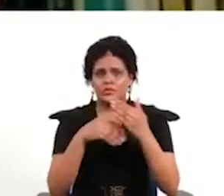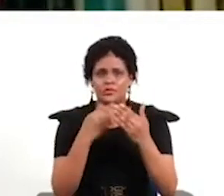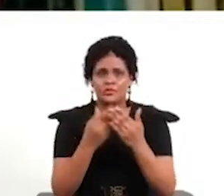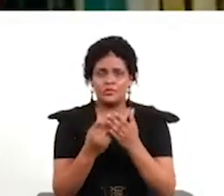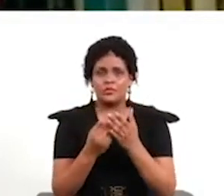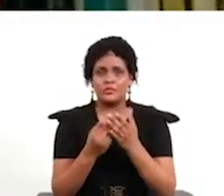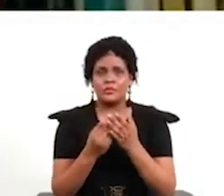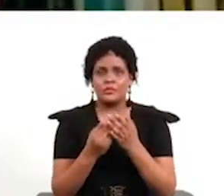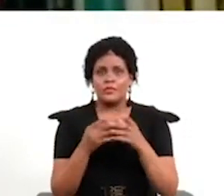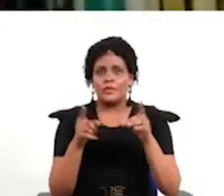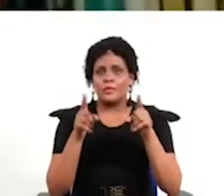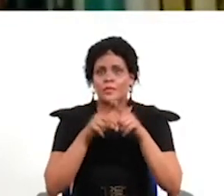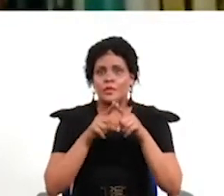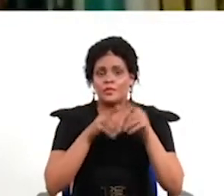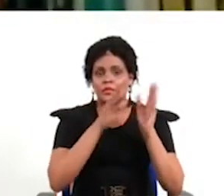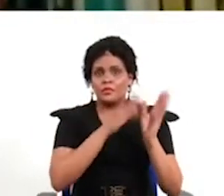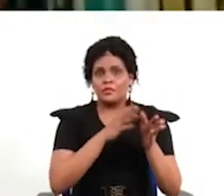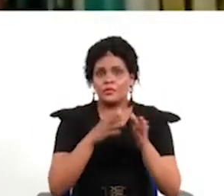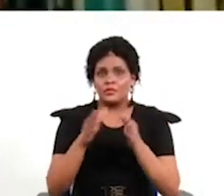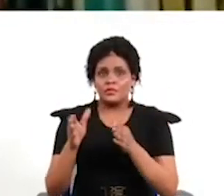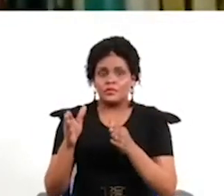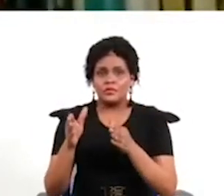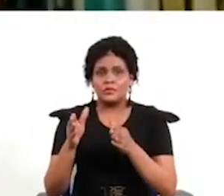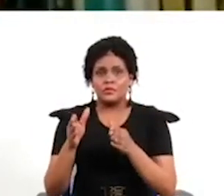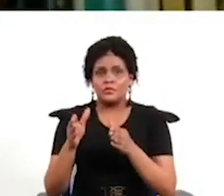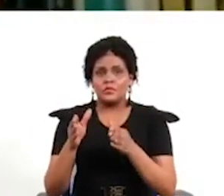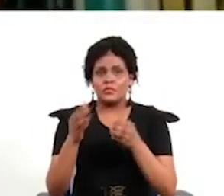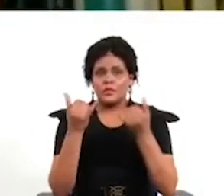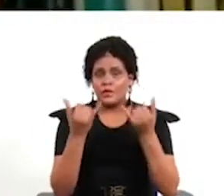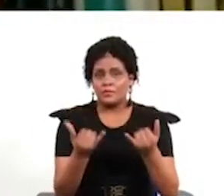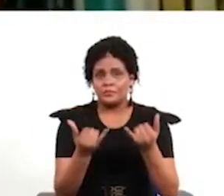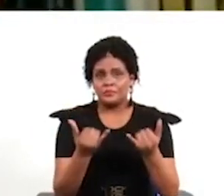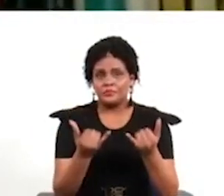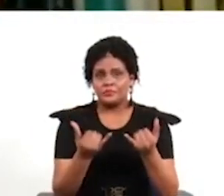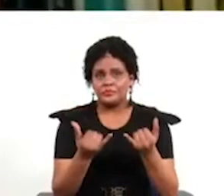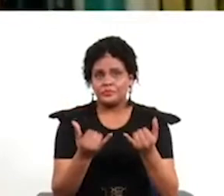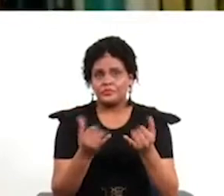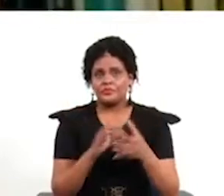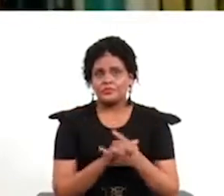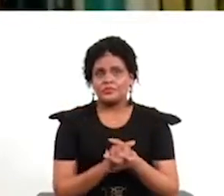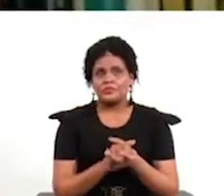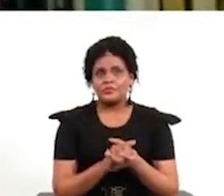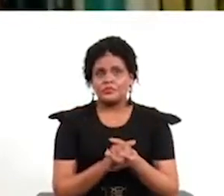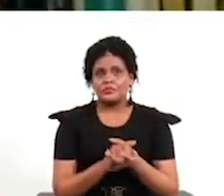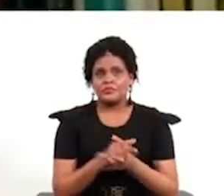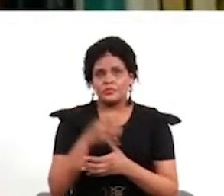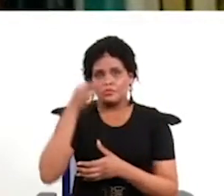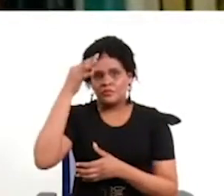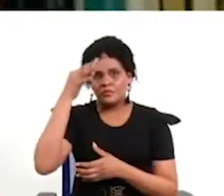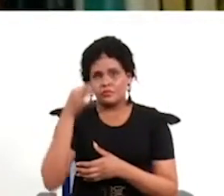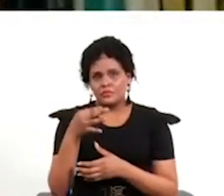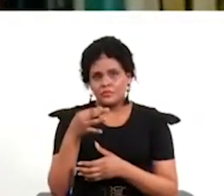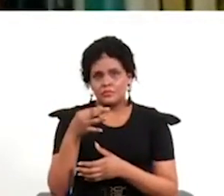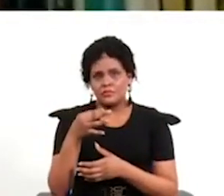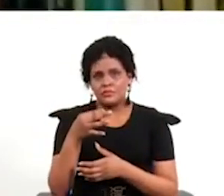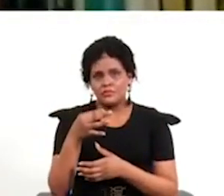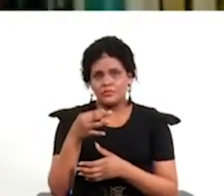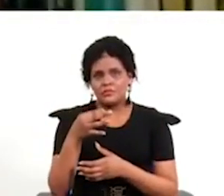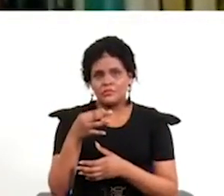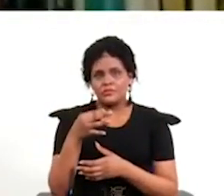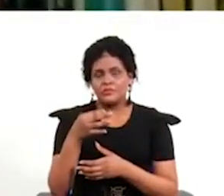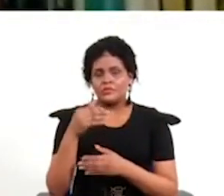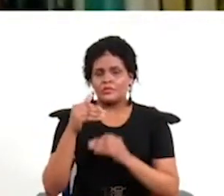en el caso del proceso chileno ahora creo que todo ha ido